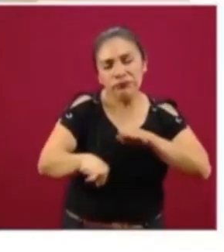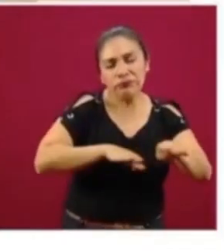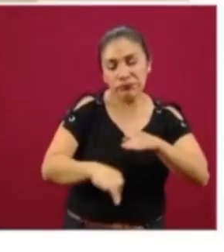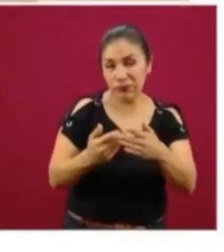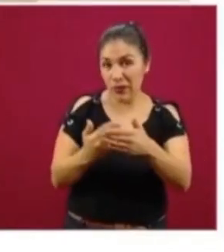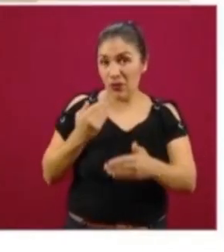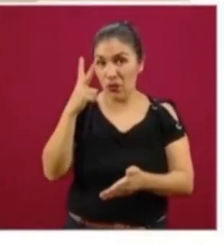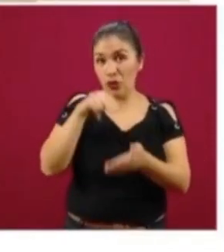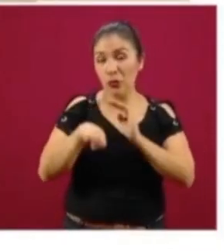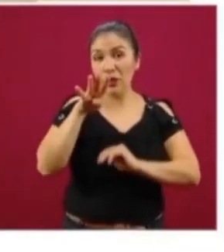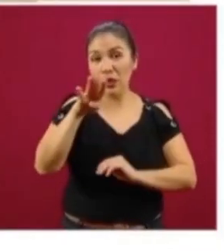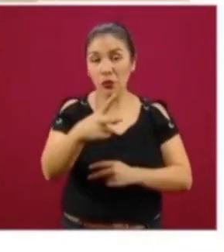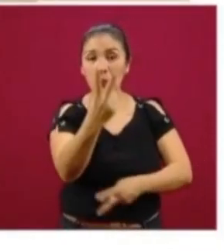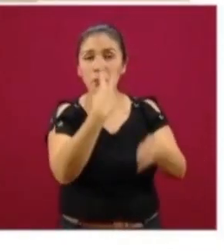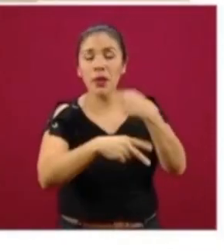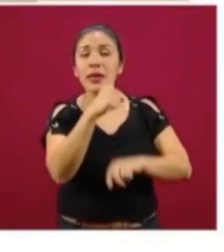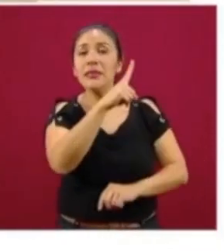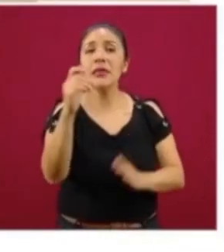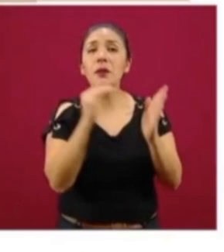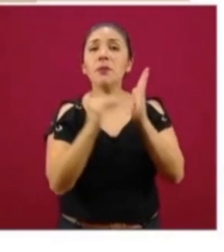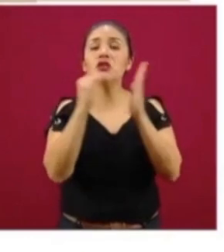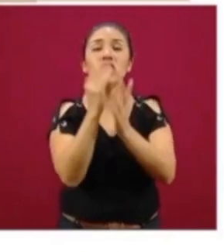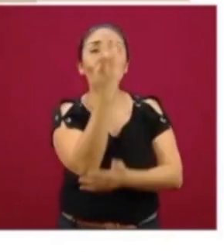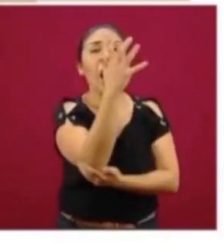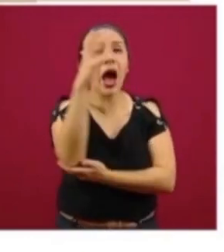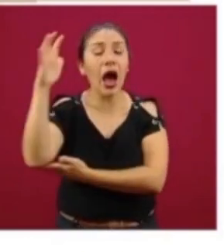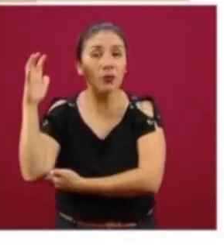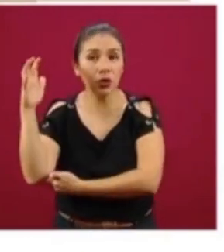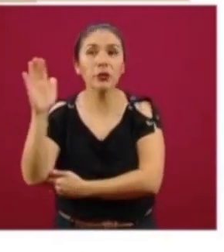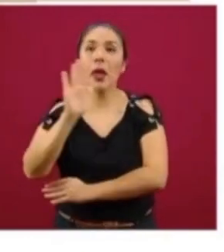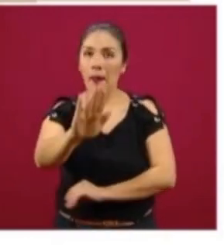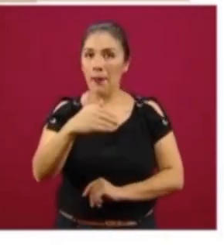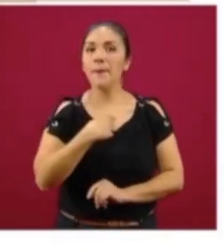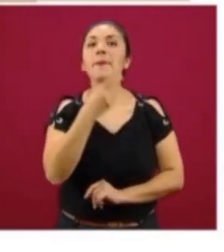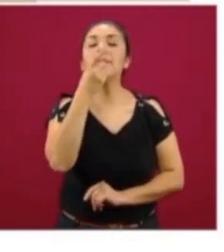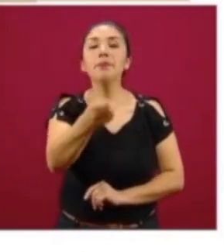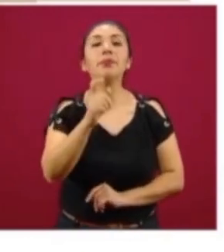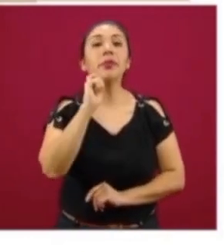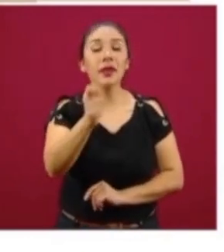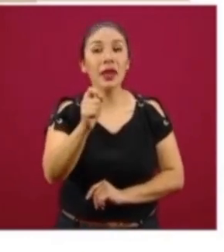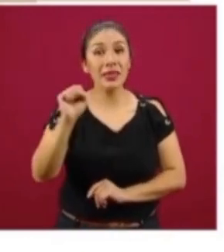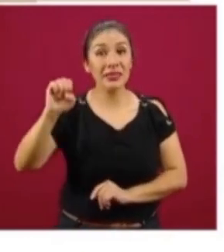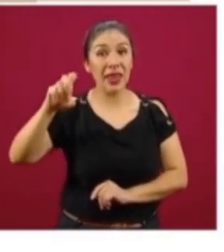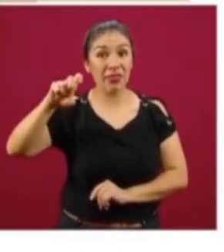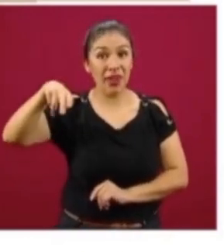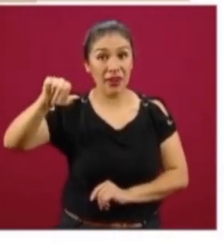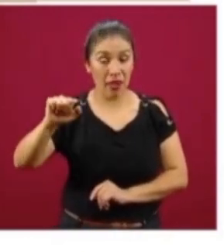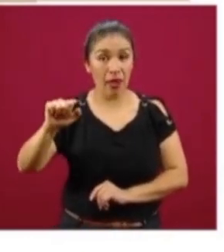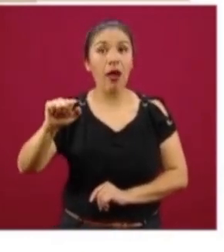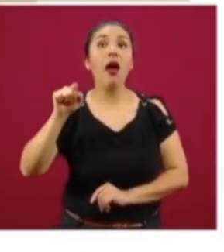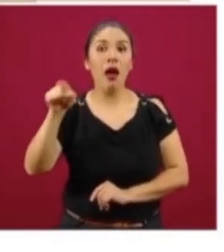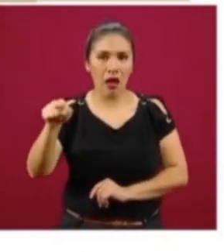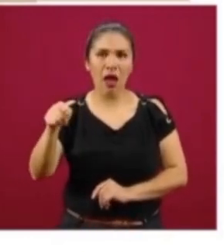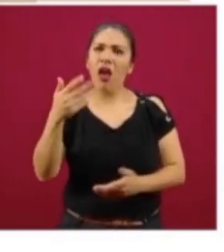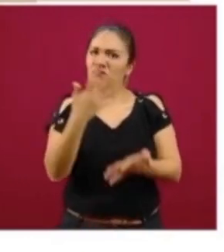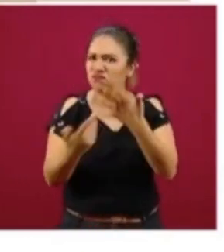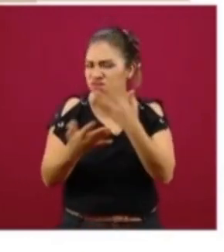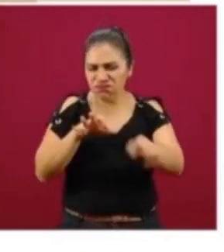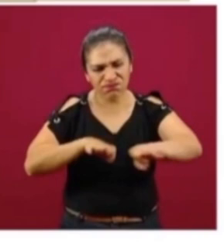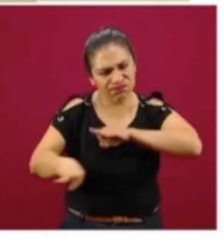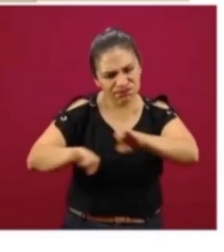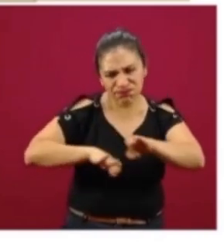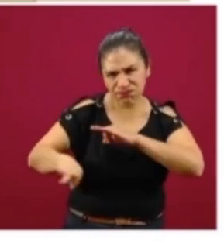100 millones de árboles. Queremos comentarles que la Sedena lleva, aparte de hacer otras actividades,